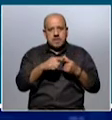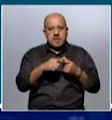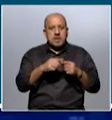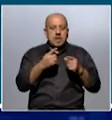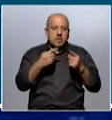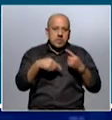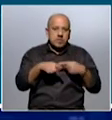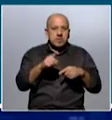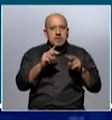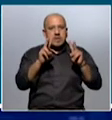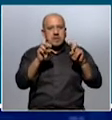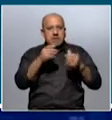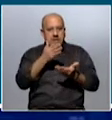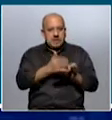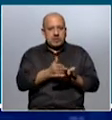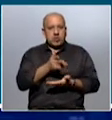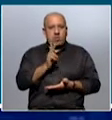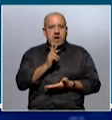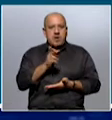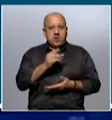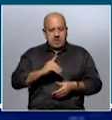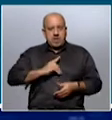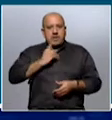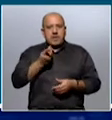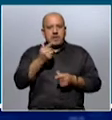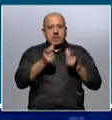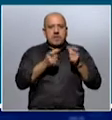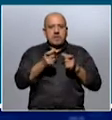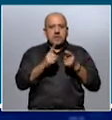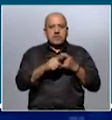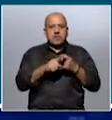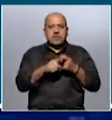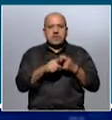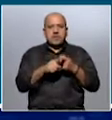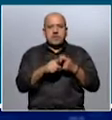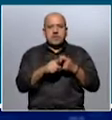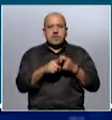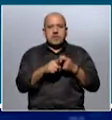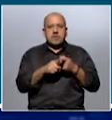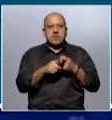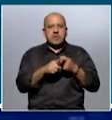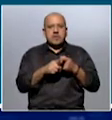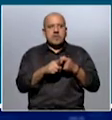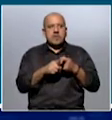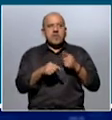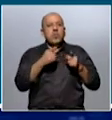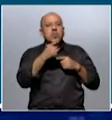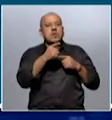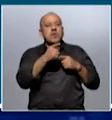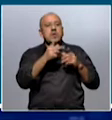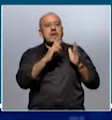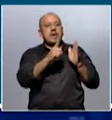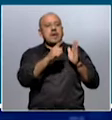Ni que hablar en el tema de los derechos humanos y la dignidad de las personas. Bueno, de hecho, en artículo, Robert, usted dice en un momento, en ese artículo usted dice